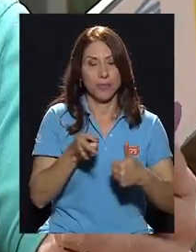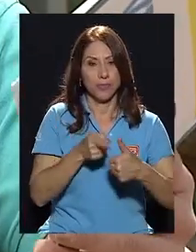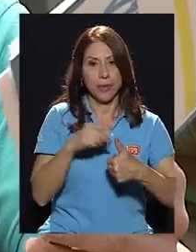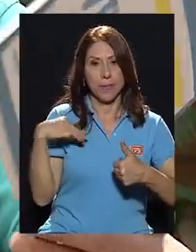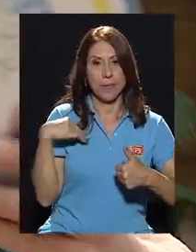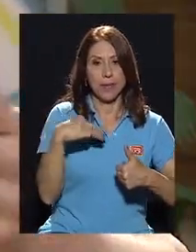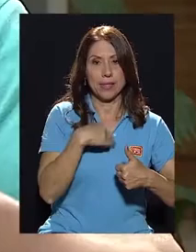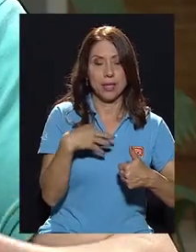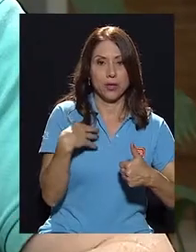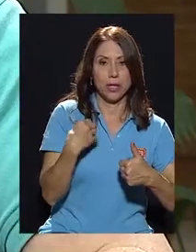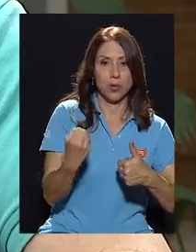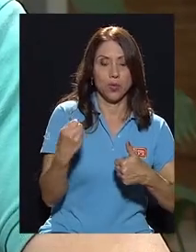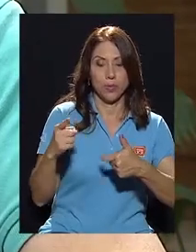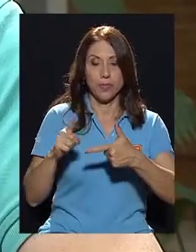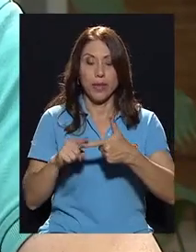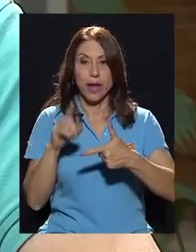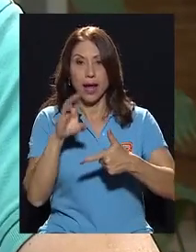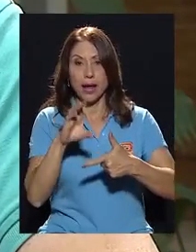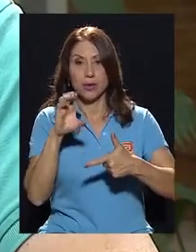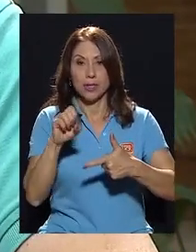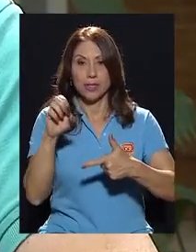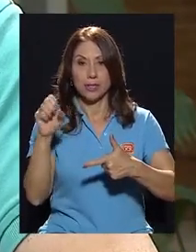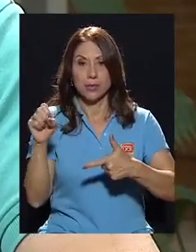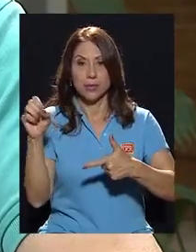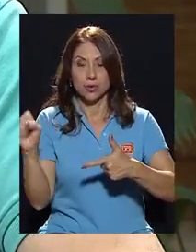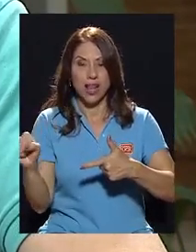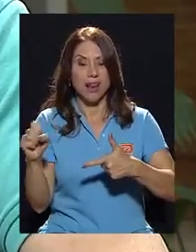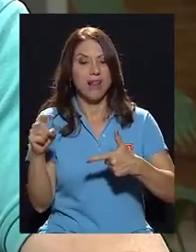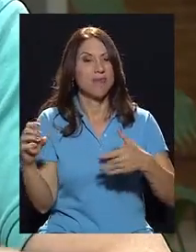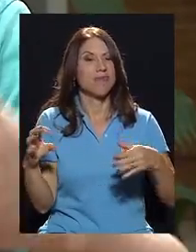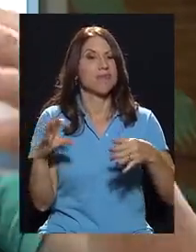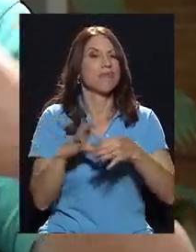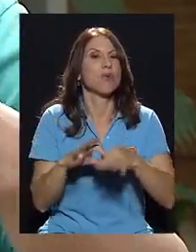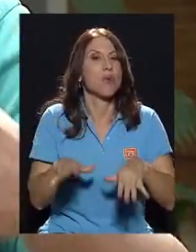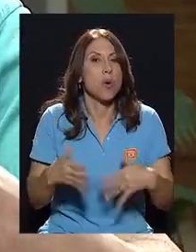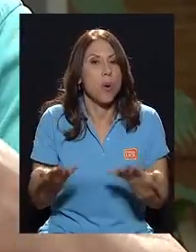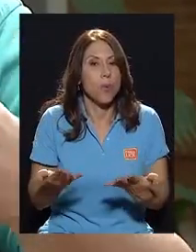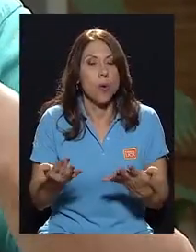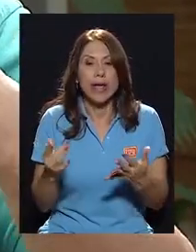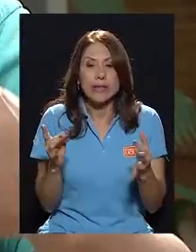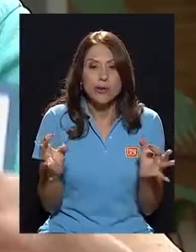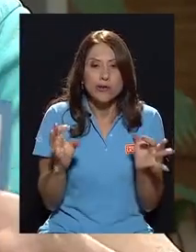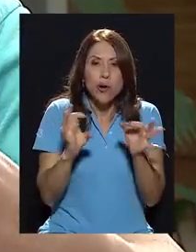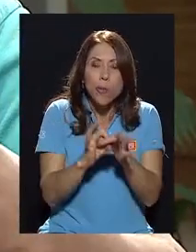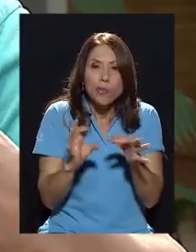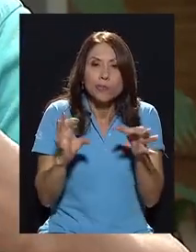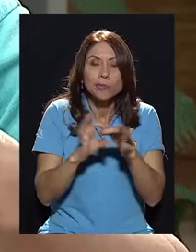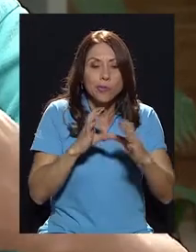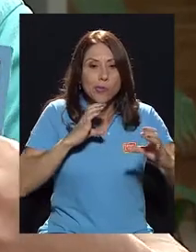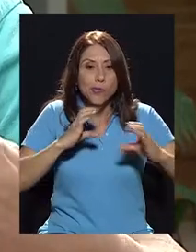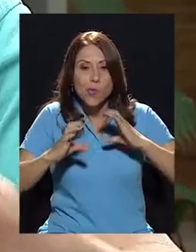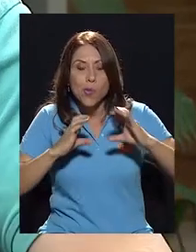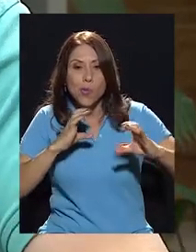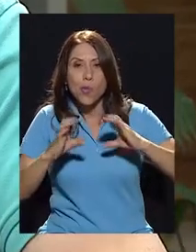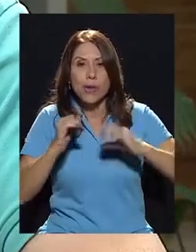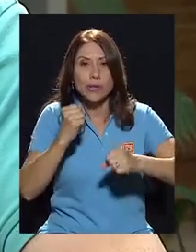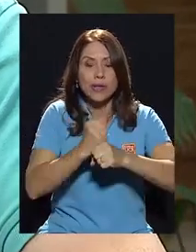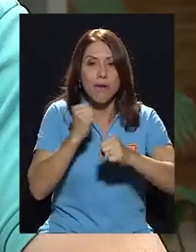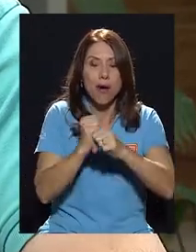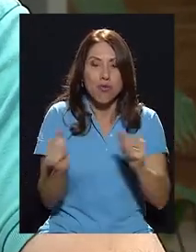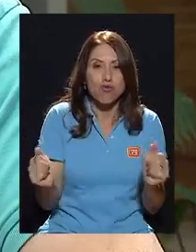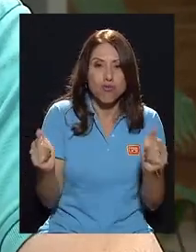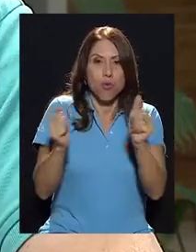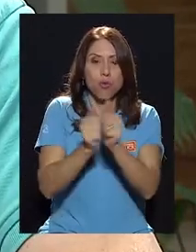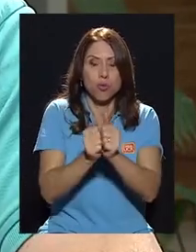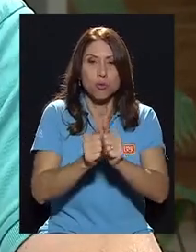Ministerio de Salud y Caja Costarricense de Seguro Social? Esos vasos comunicantes, ese trabajo